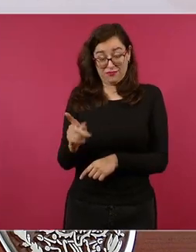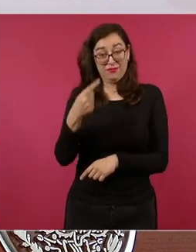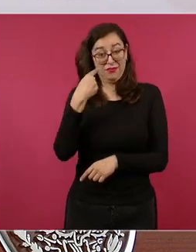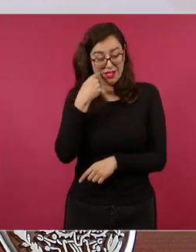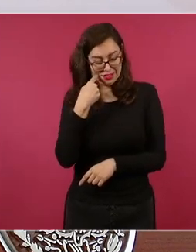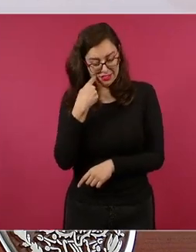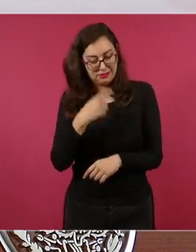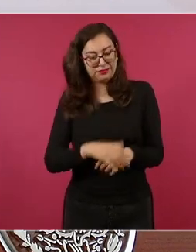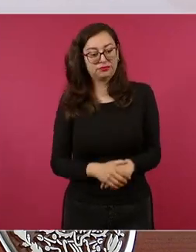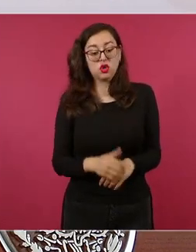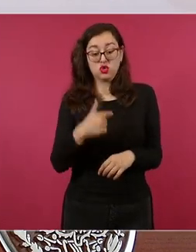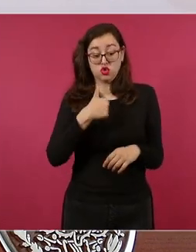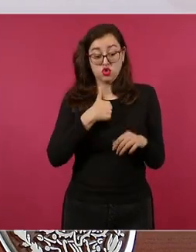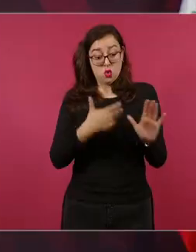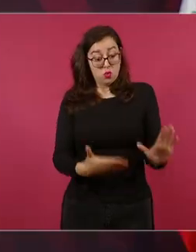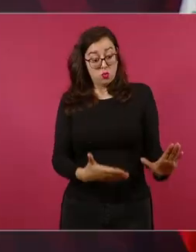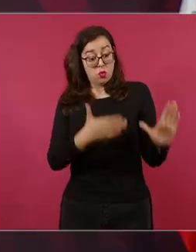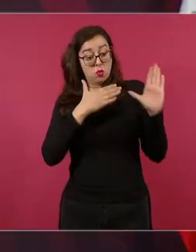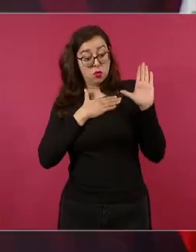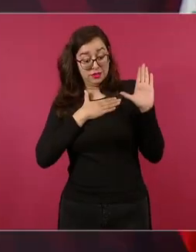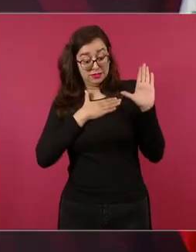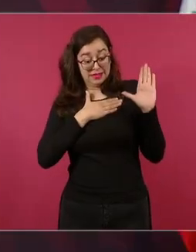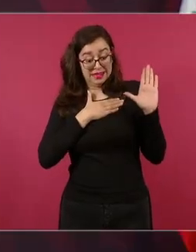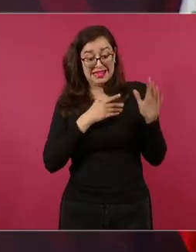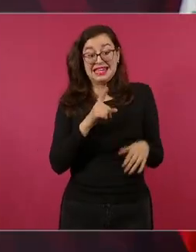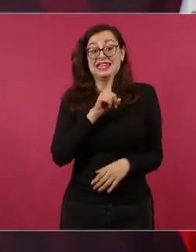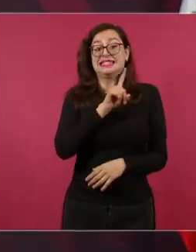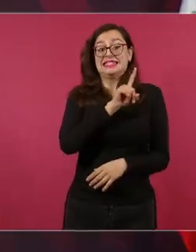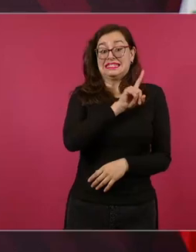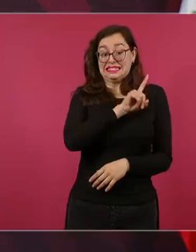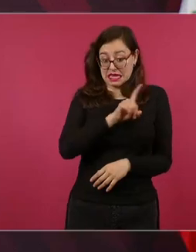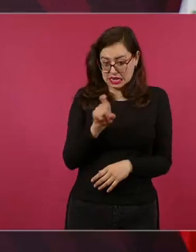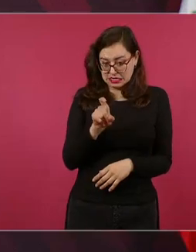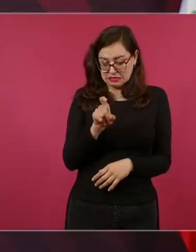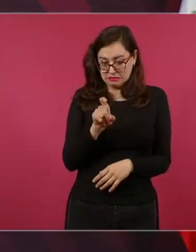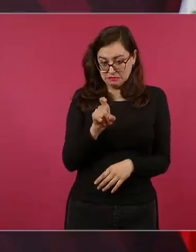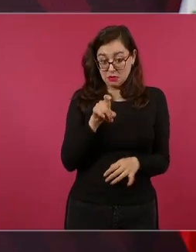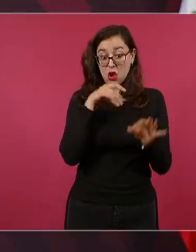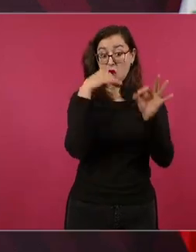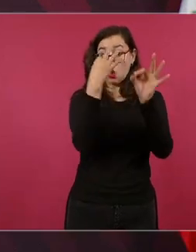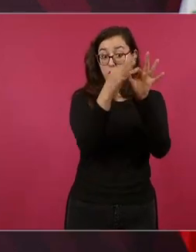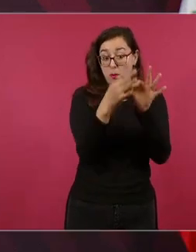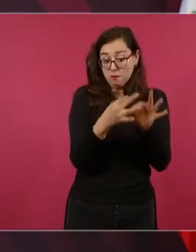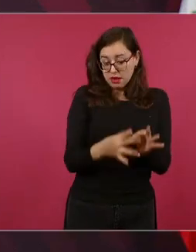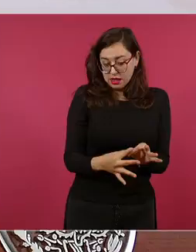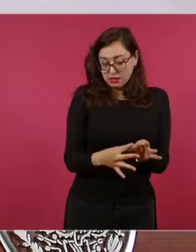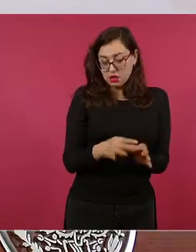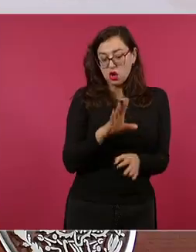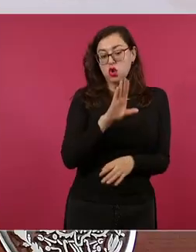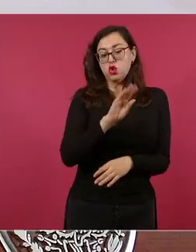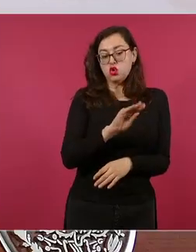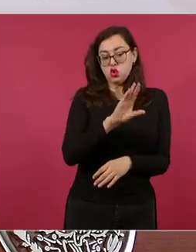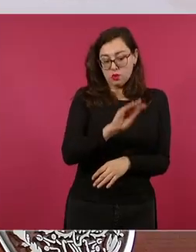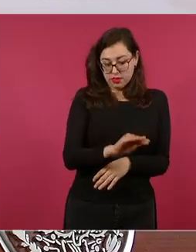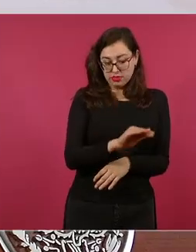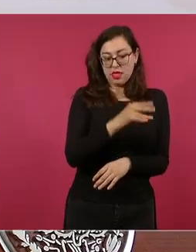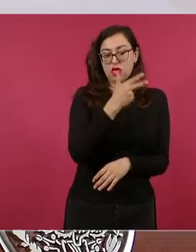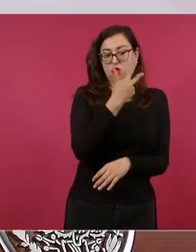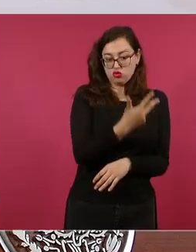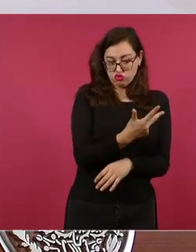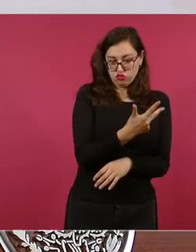tengo muy claro que cumplí 98 tengo pendientes dos